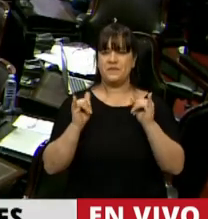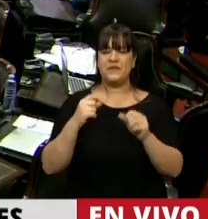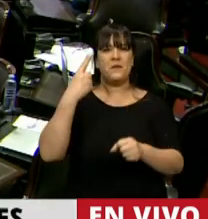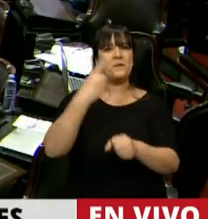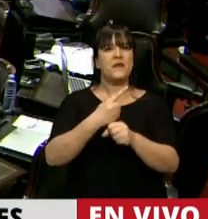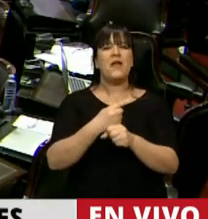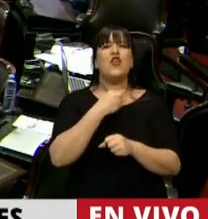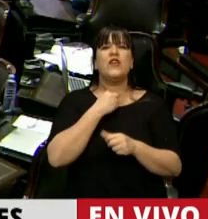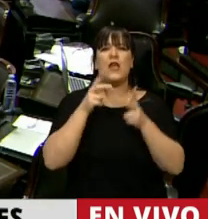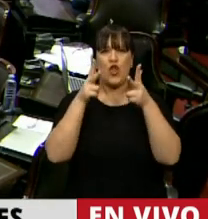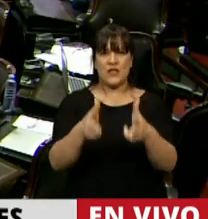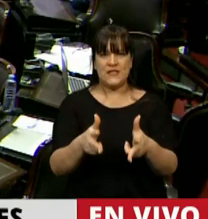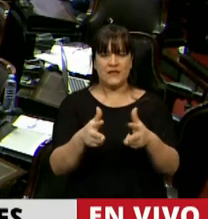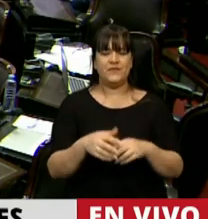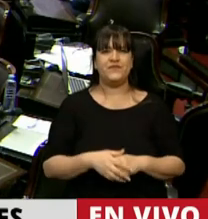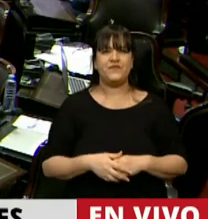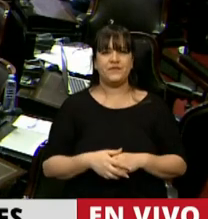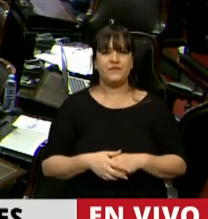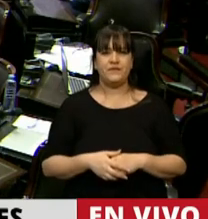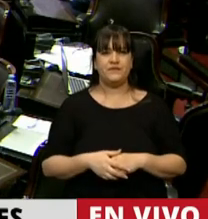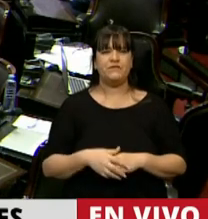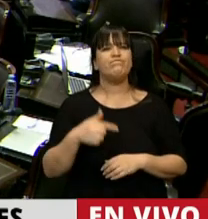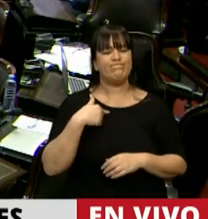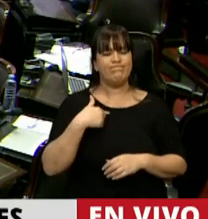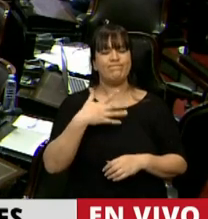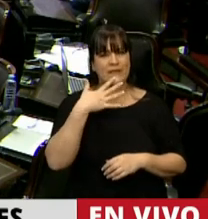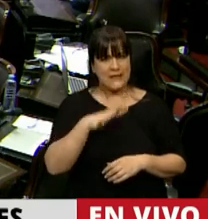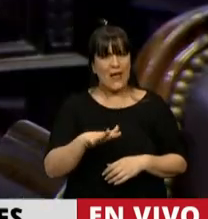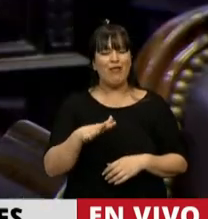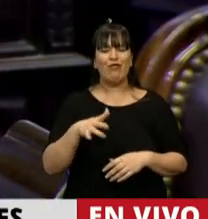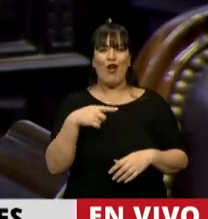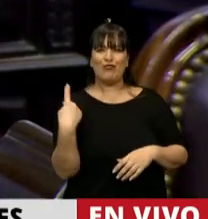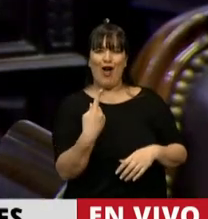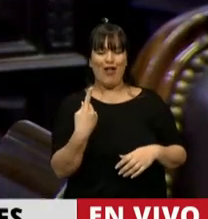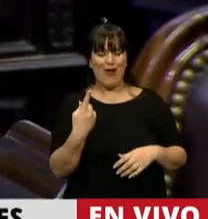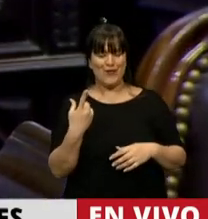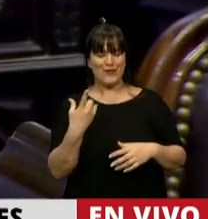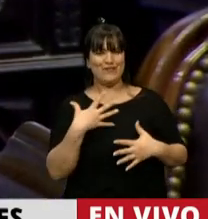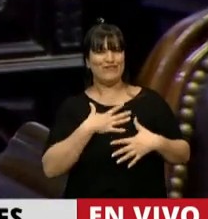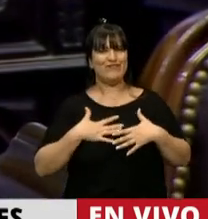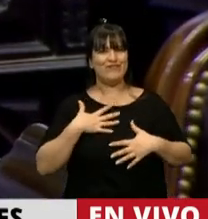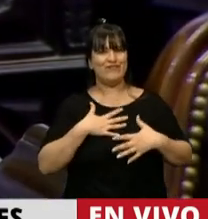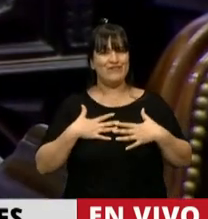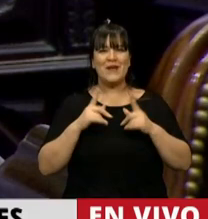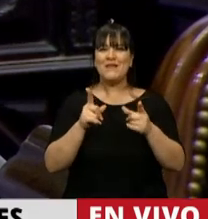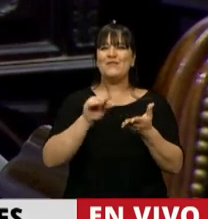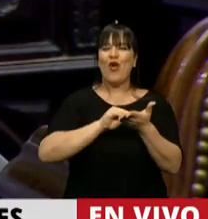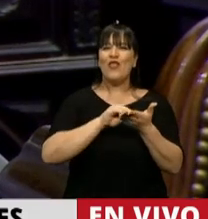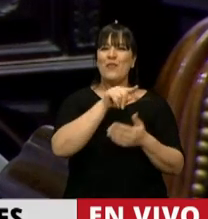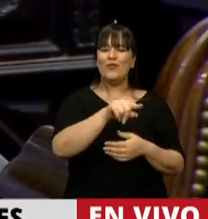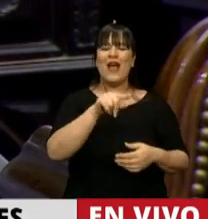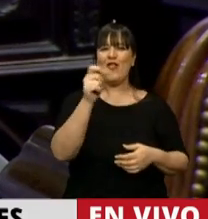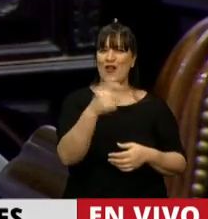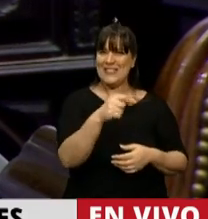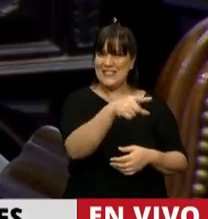lugar quiero decir que comparto o comprendo la sensación que manifestó el diputado del